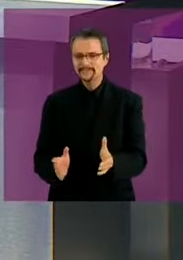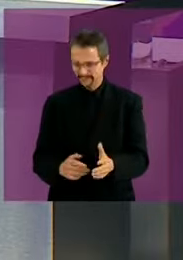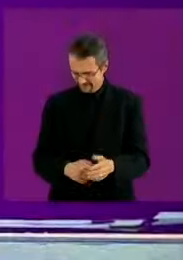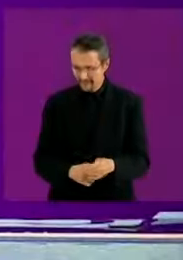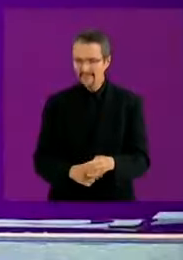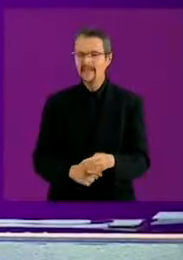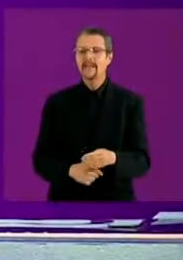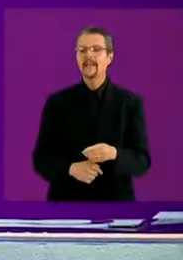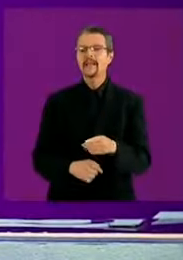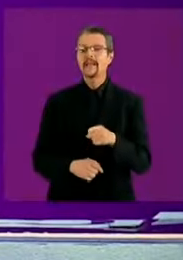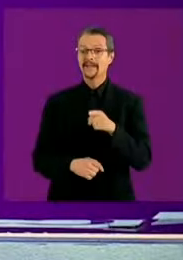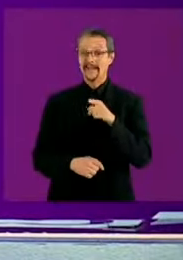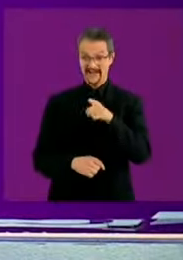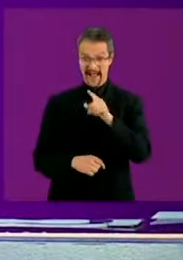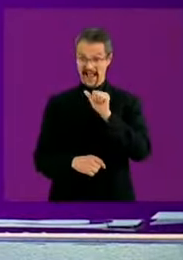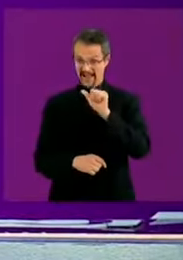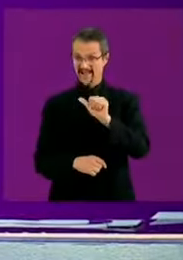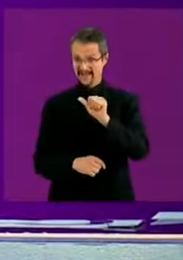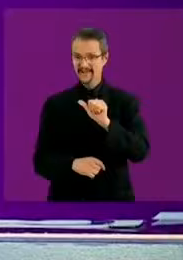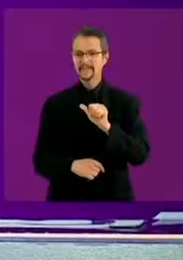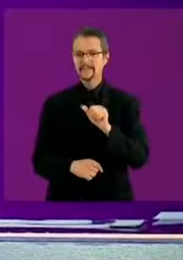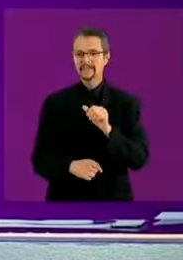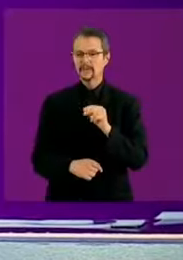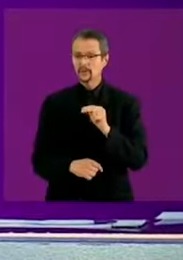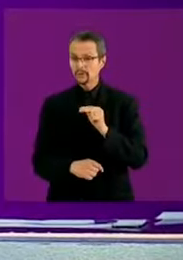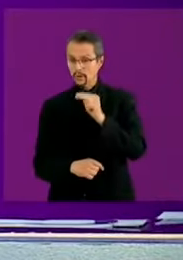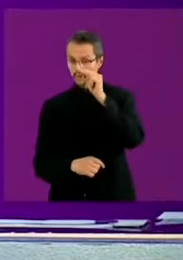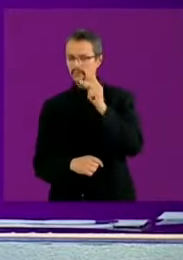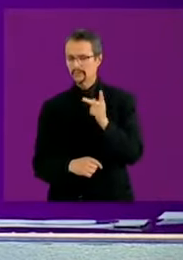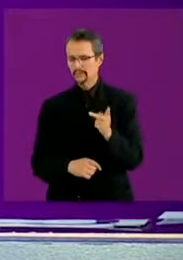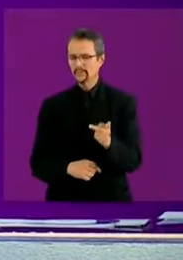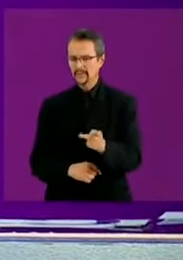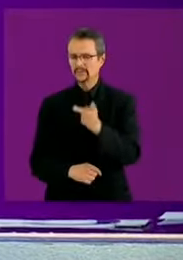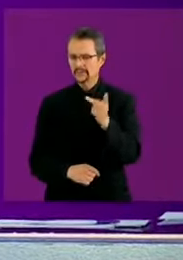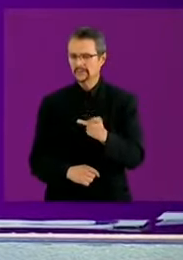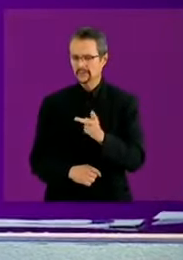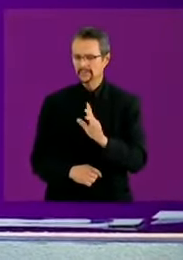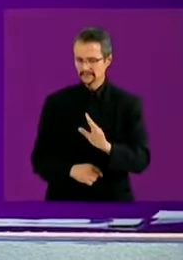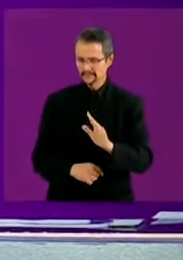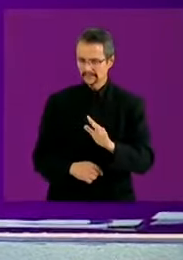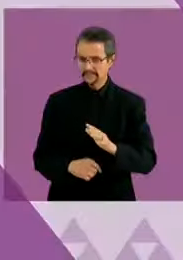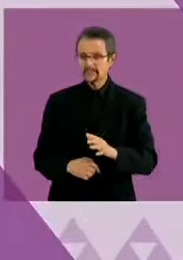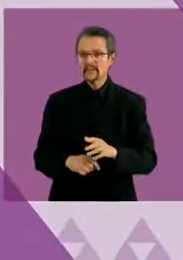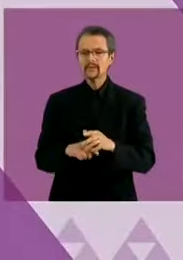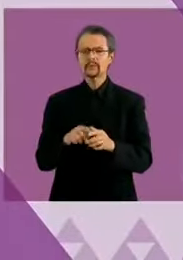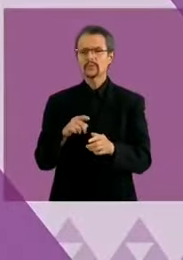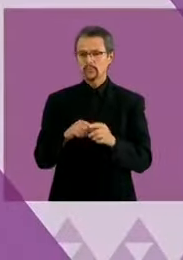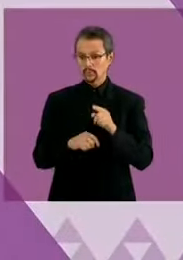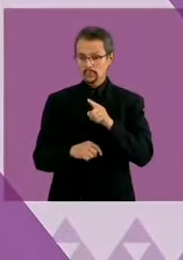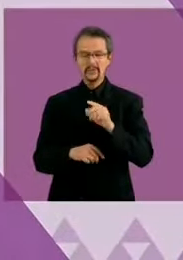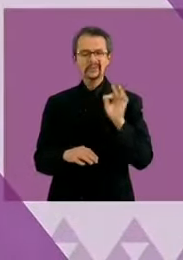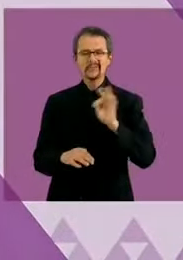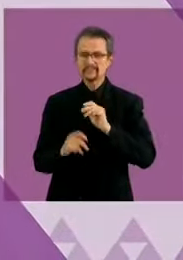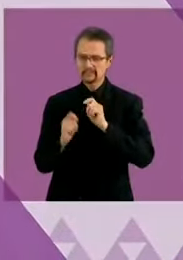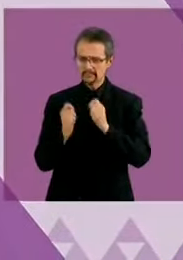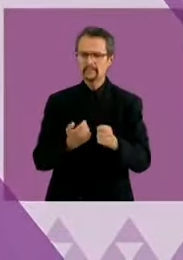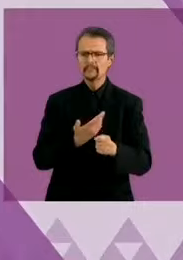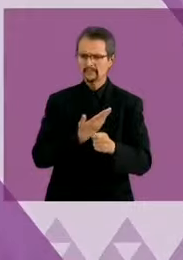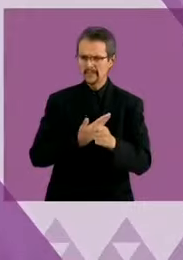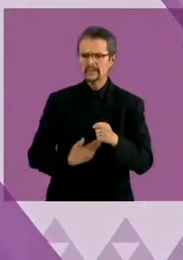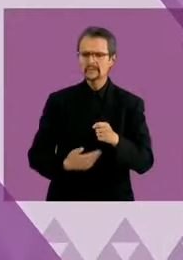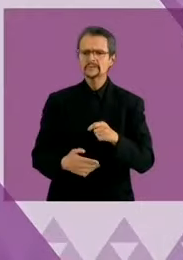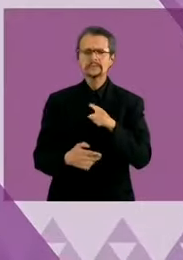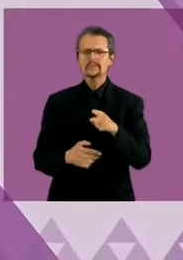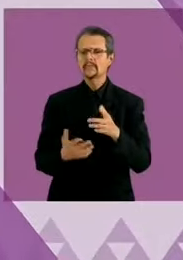Vamos con la pregunta del norte, iniciamos con ella. Si usted ganara la presidencia de la república, ¿cuál sería